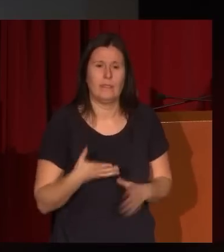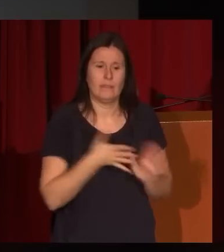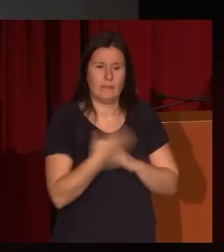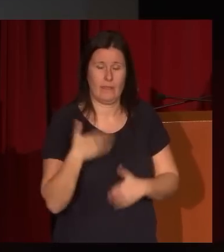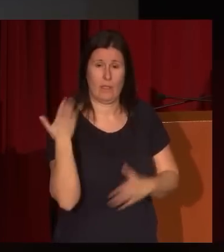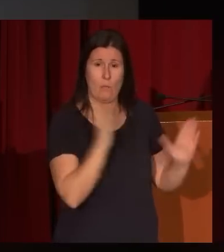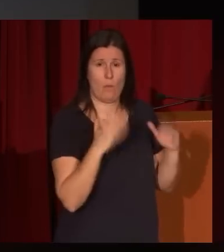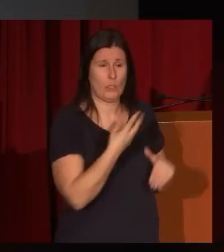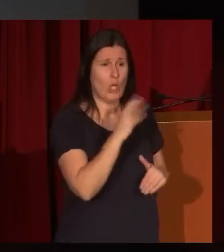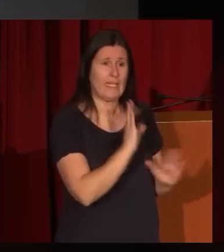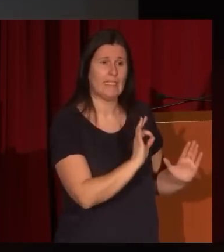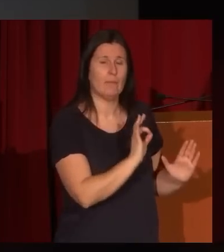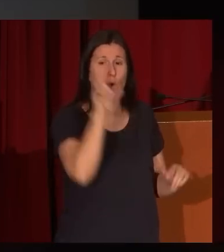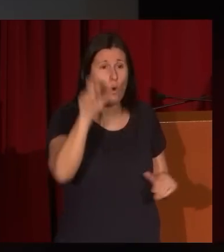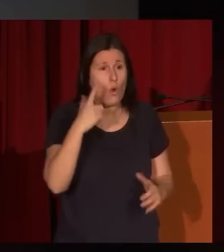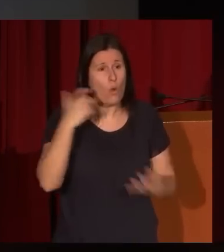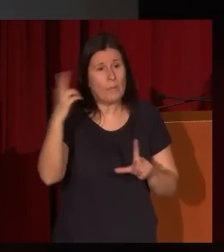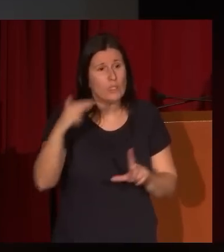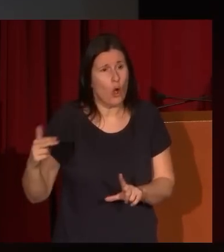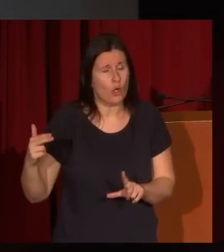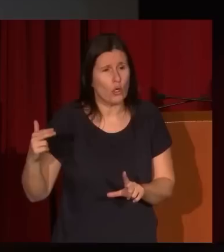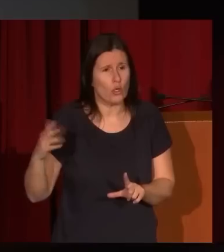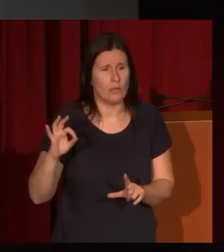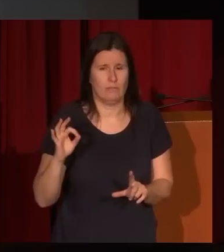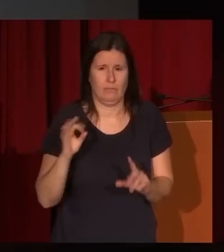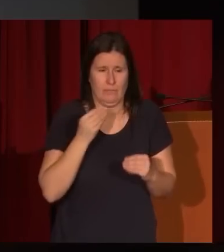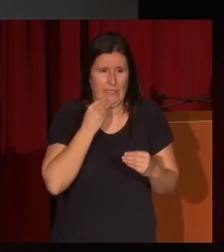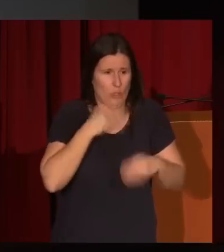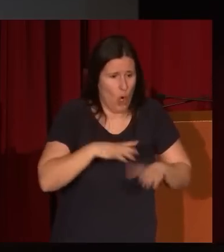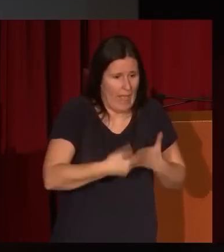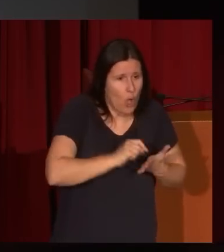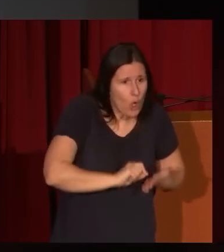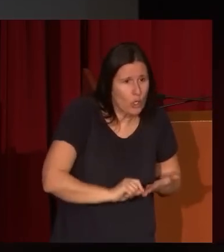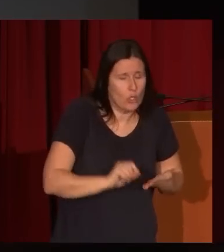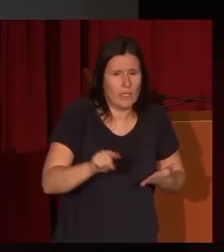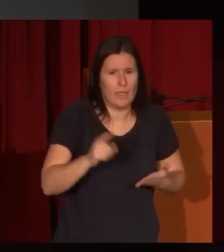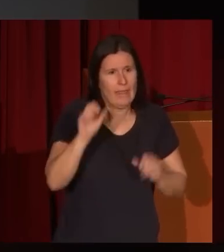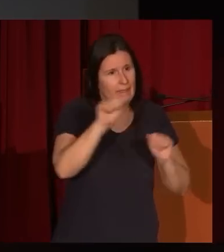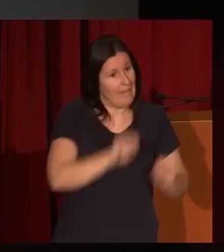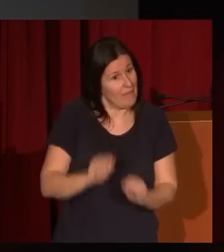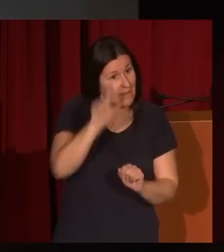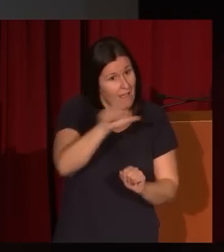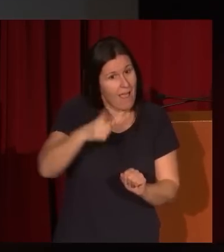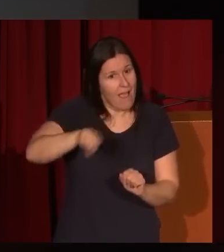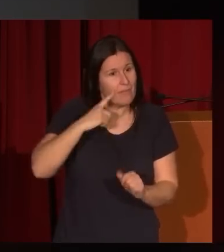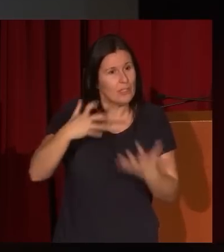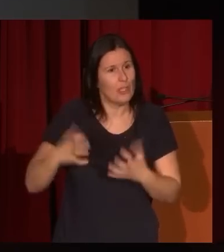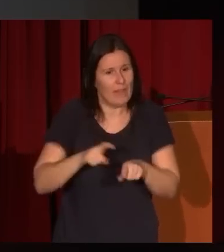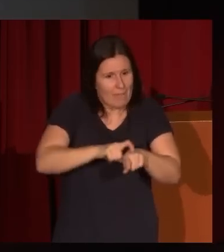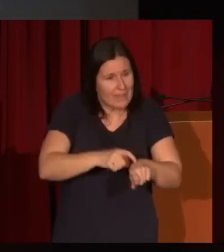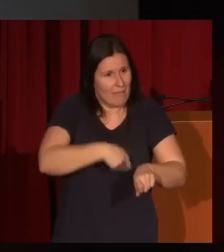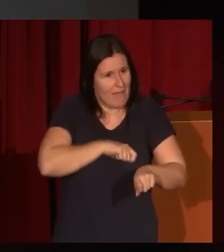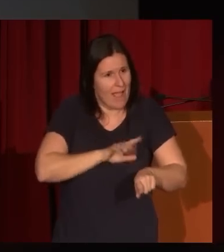temprano como en los años 30 y por un pintor, por un historiador que defiende a estos pintores de la beta brava